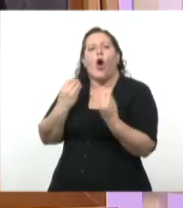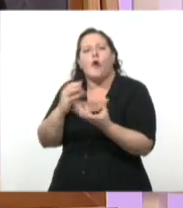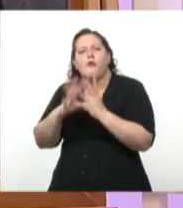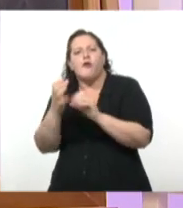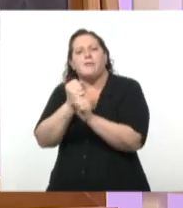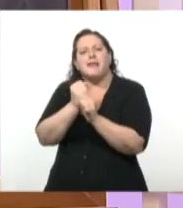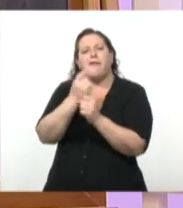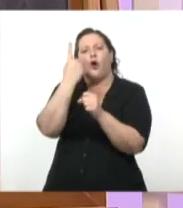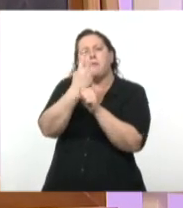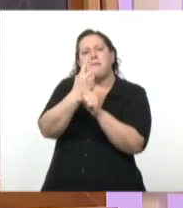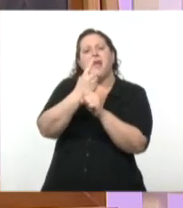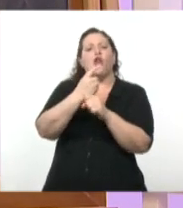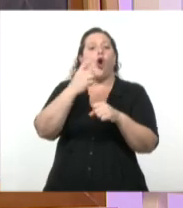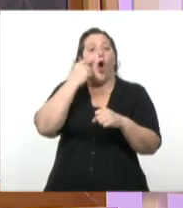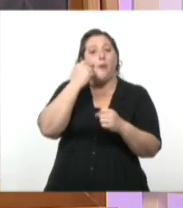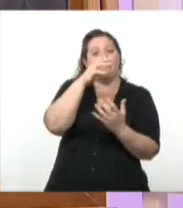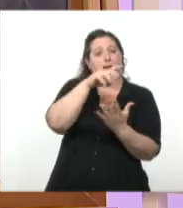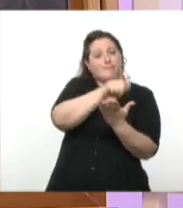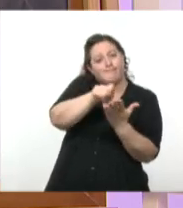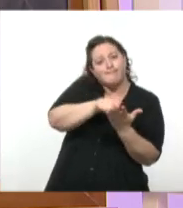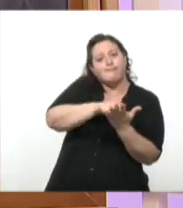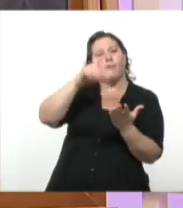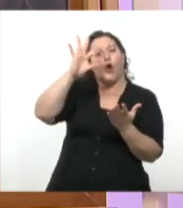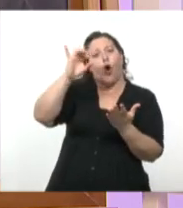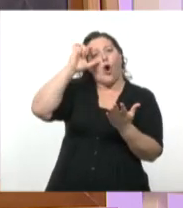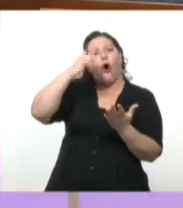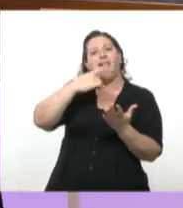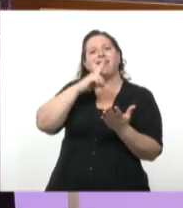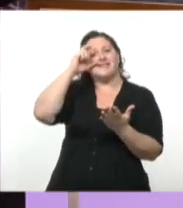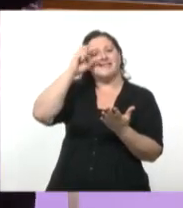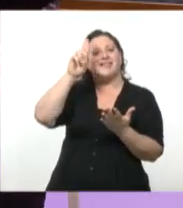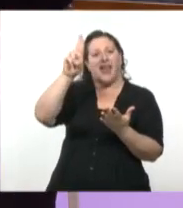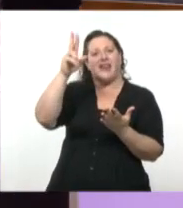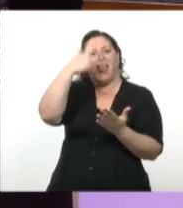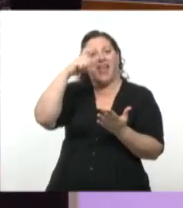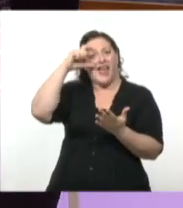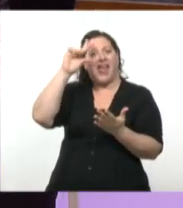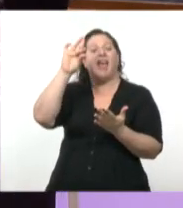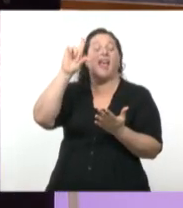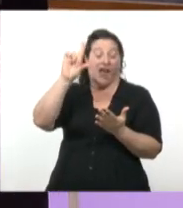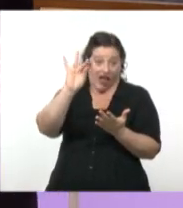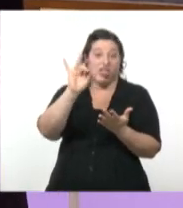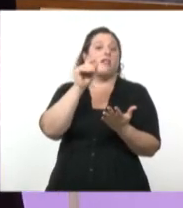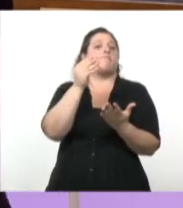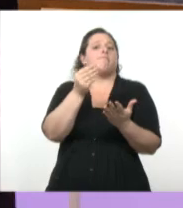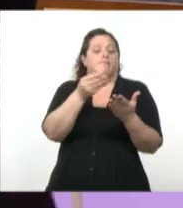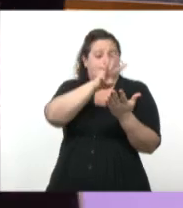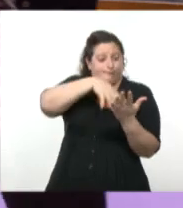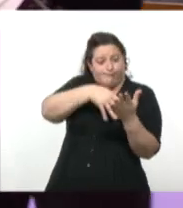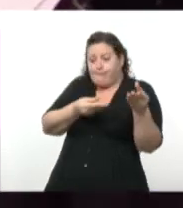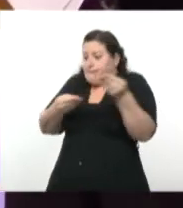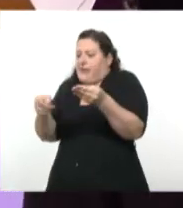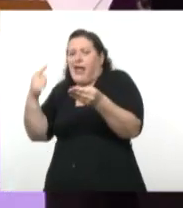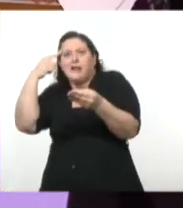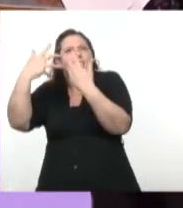lo trabajaba y cómo se empezaba a imaginar eso que iba a dibujar. Me encanta. Vamos por ahí, entonces, Alma. Próximo video. Juan